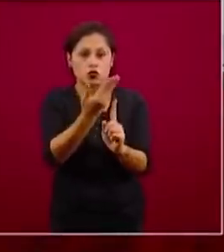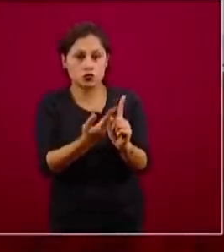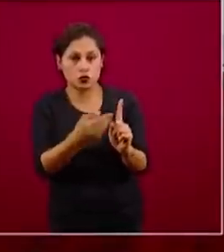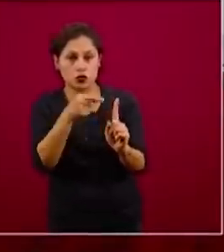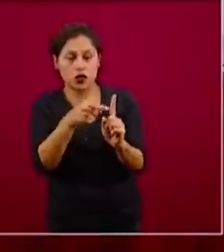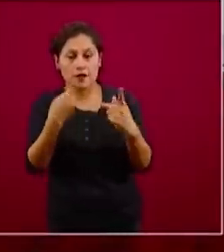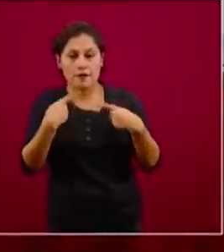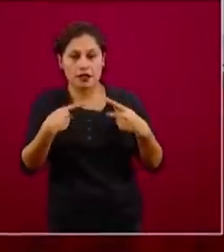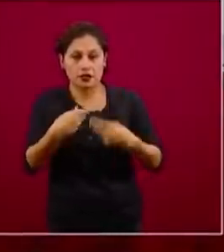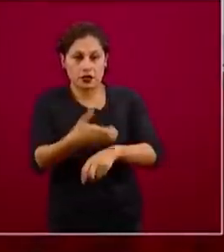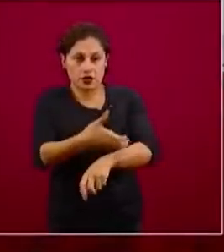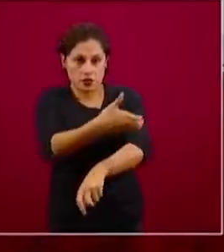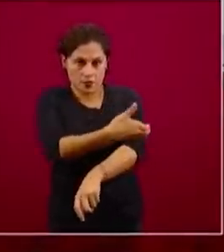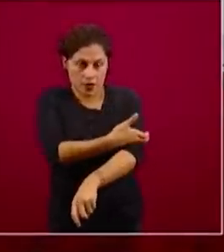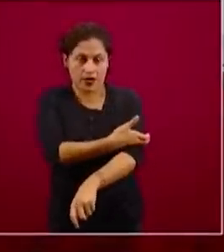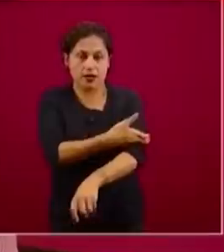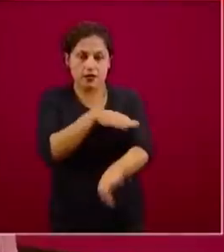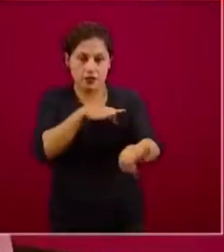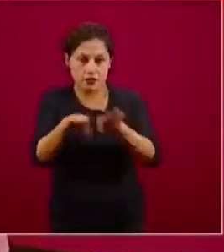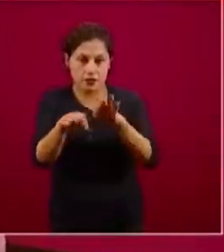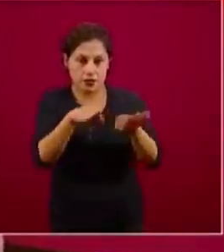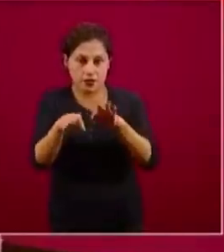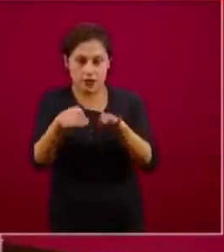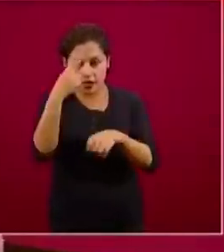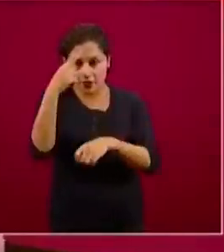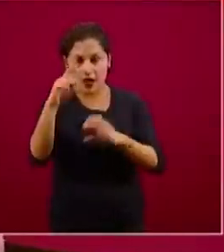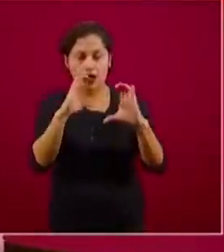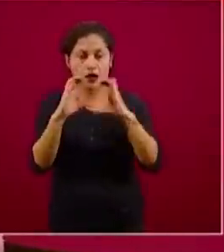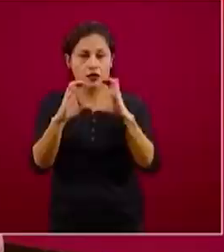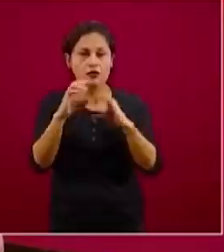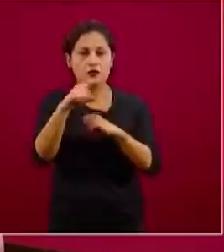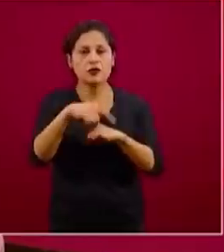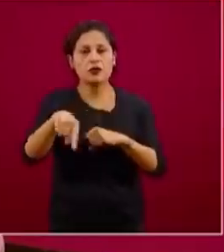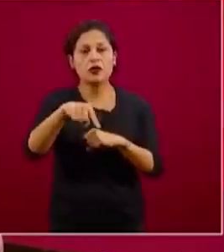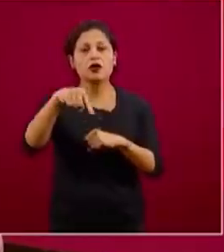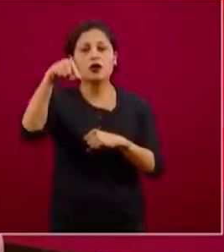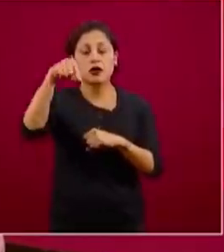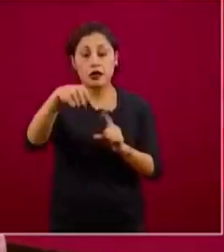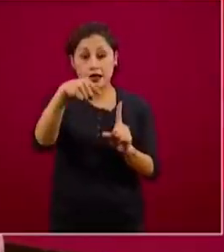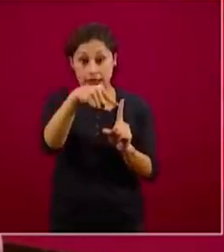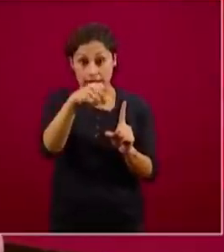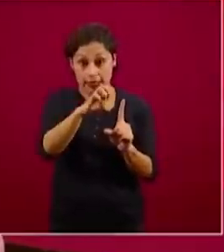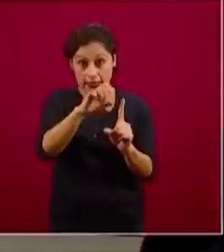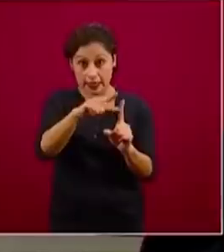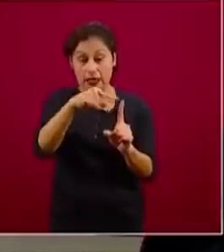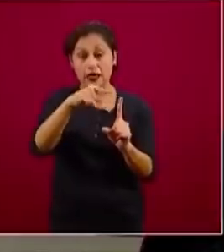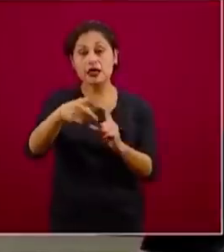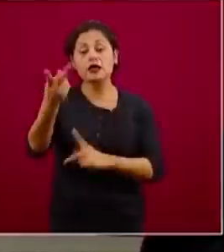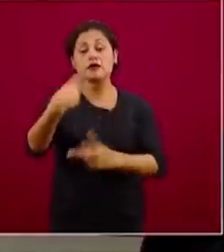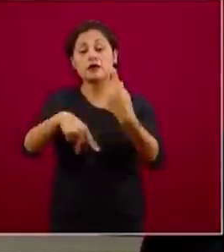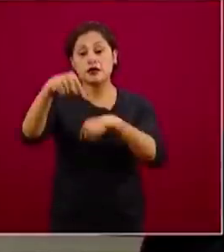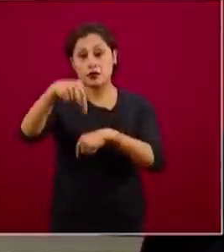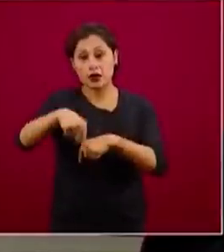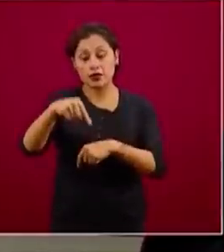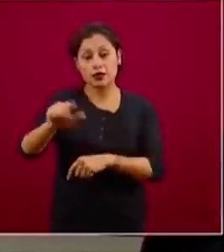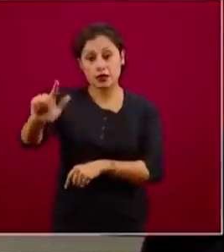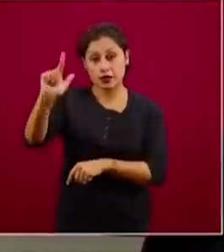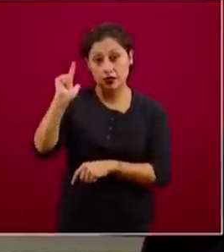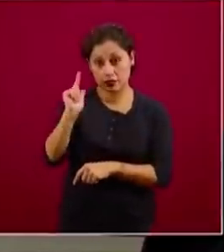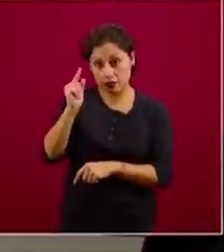compañero nuestro. Y este compañero vino aquí a la conferencia de prensa el lunes y